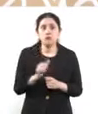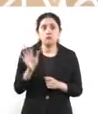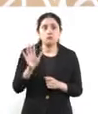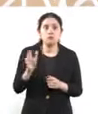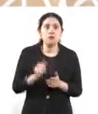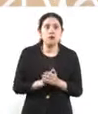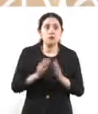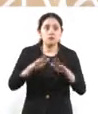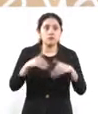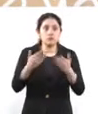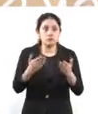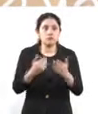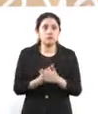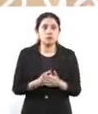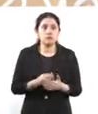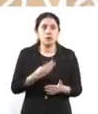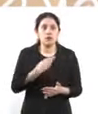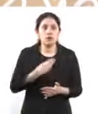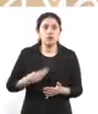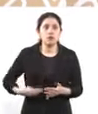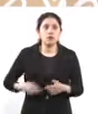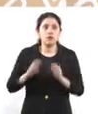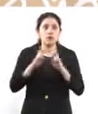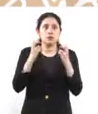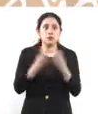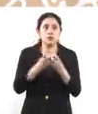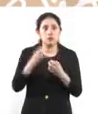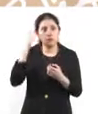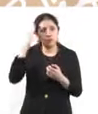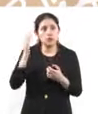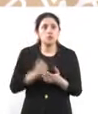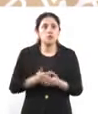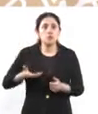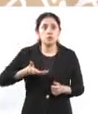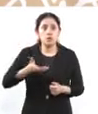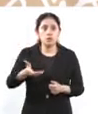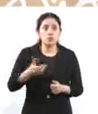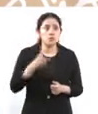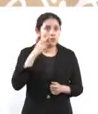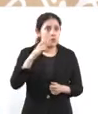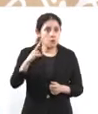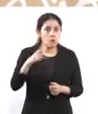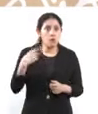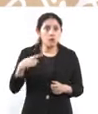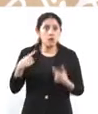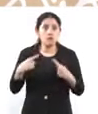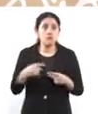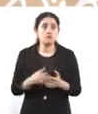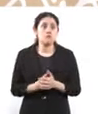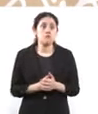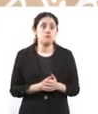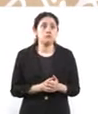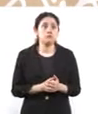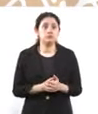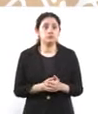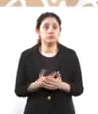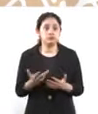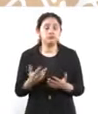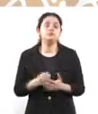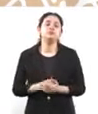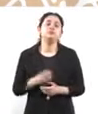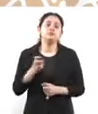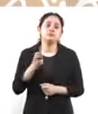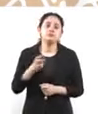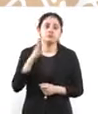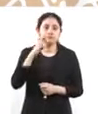los ministros de la Suprema Corte, que vean la realidad del país. Yo creo que eso es muy importante